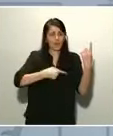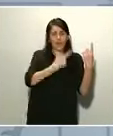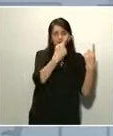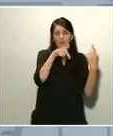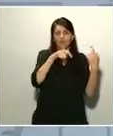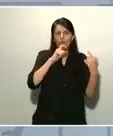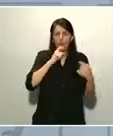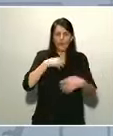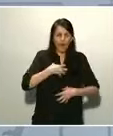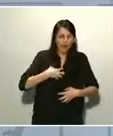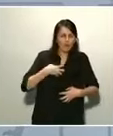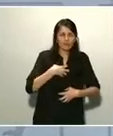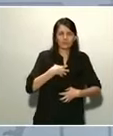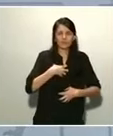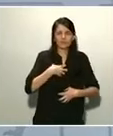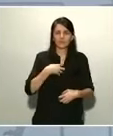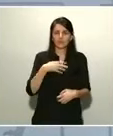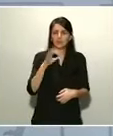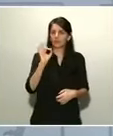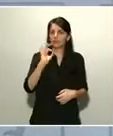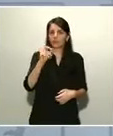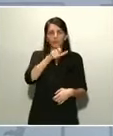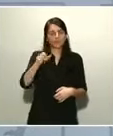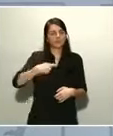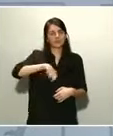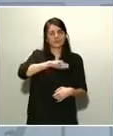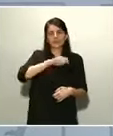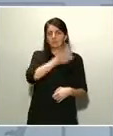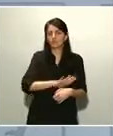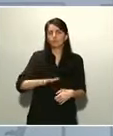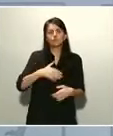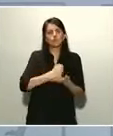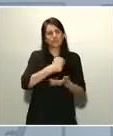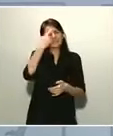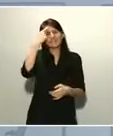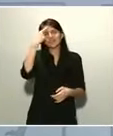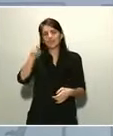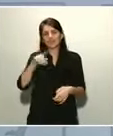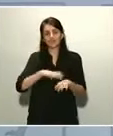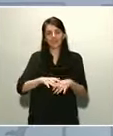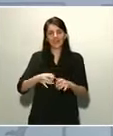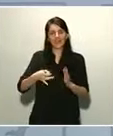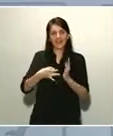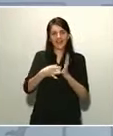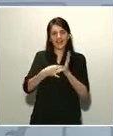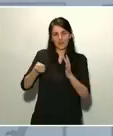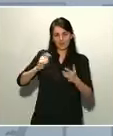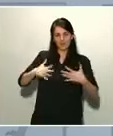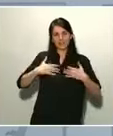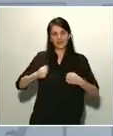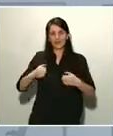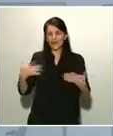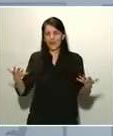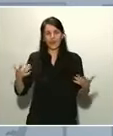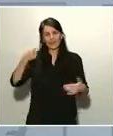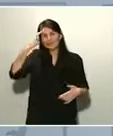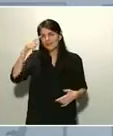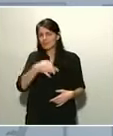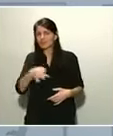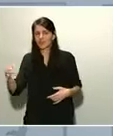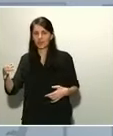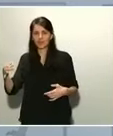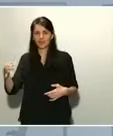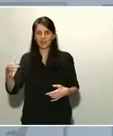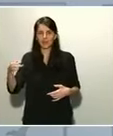todos los españoles conocemos bien la calidad de nuestros profesionales sanitarios, pero ahora tenemos la certeza del material del que están hechos.